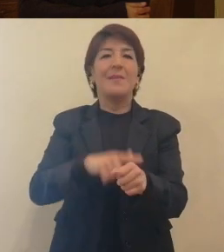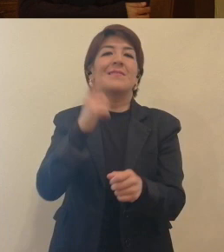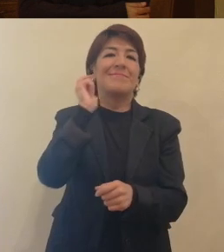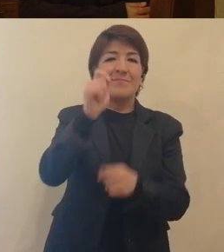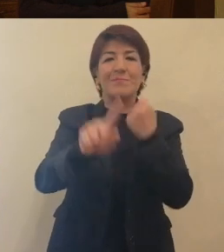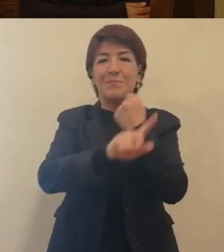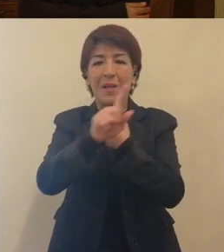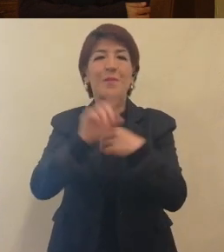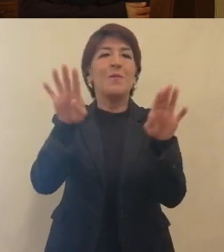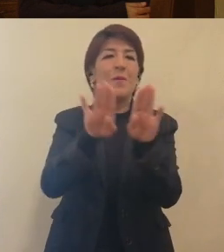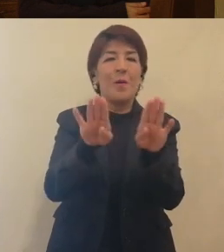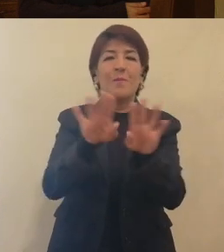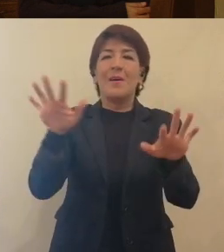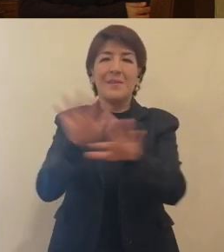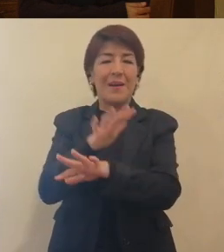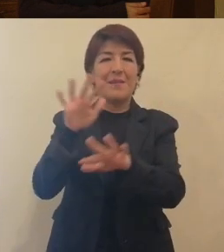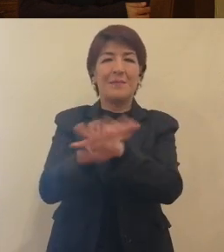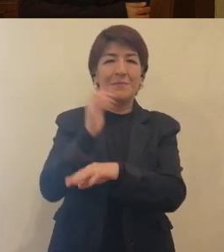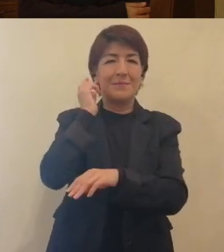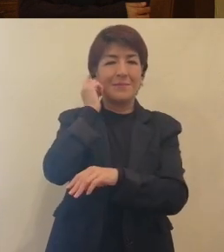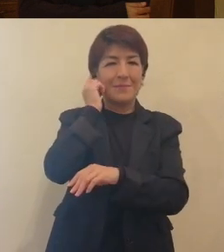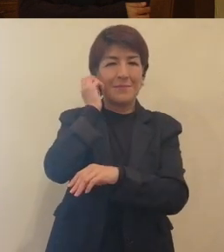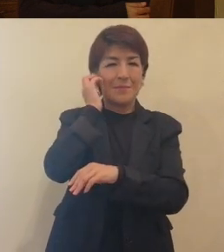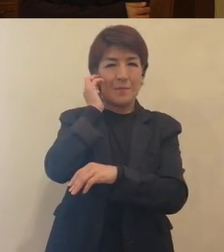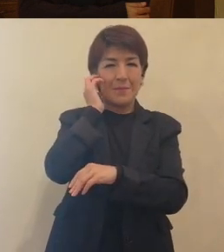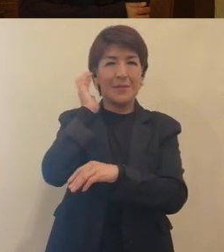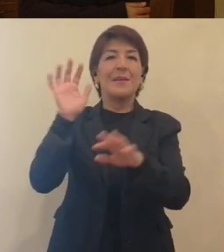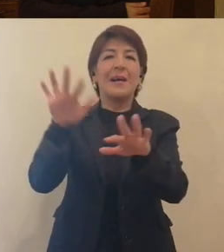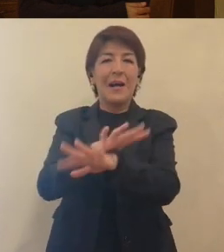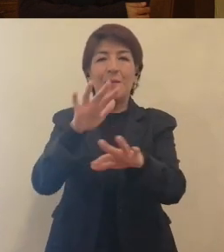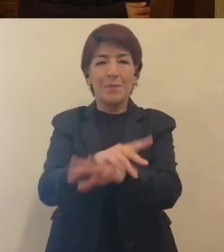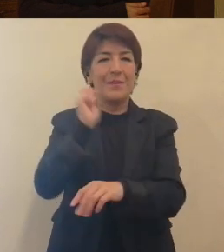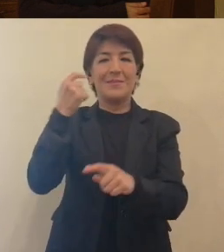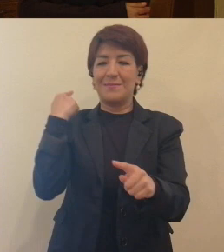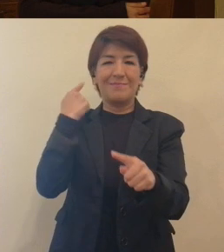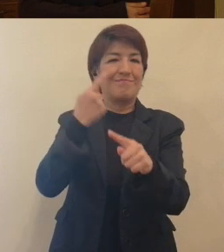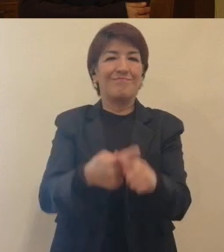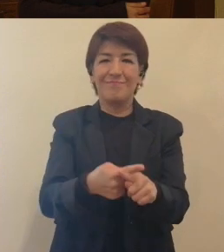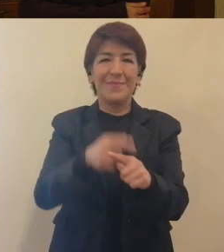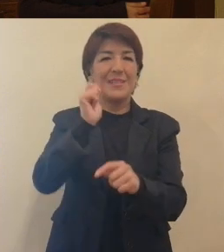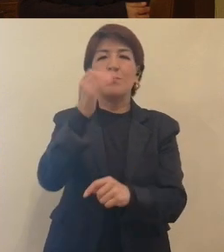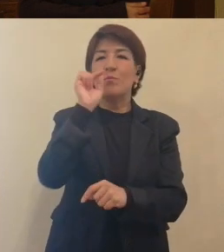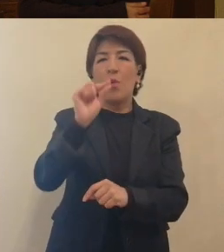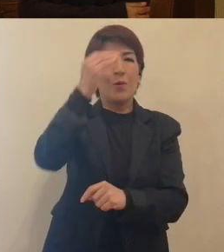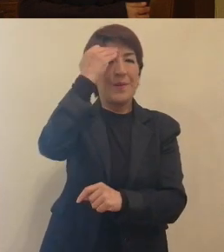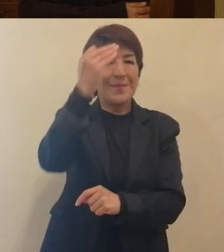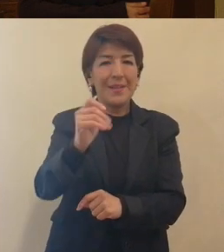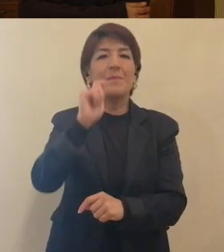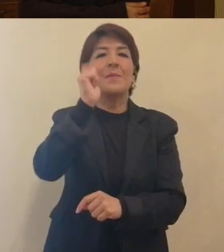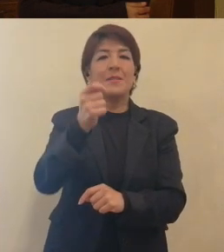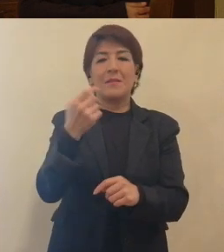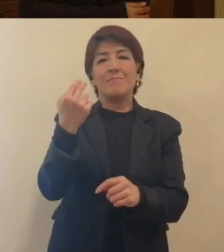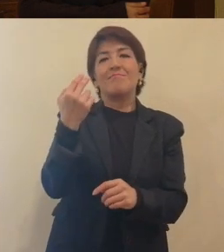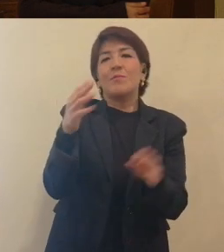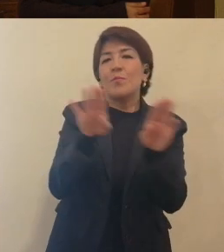situación que viene cambiando de muy corto tiempo para acá, o sea, el